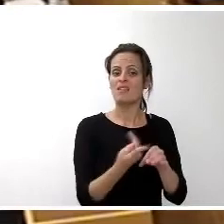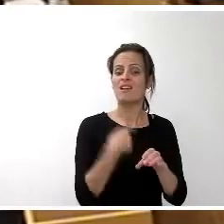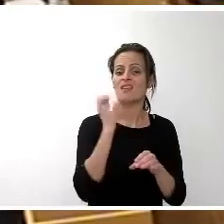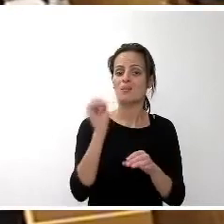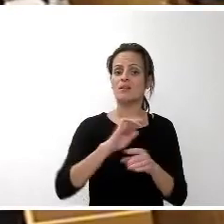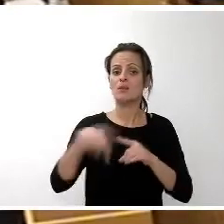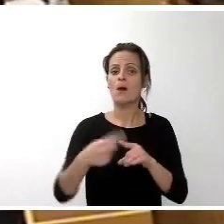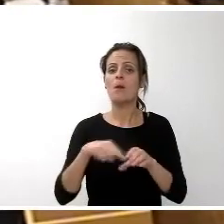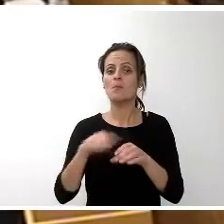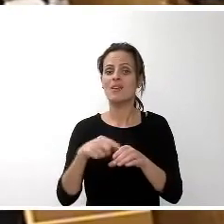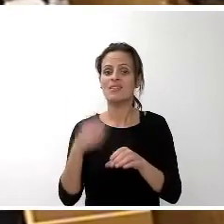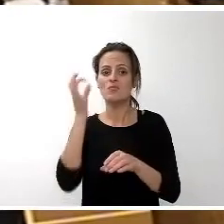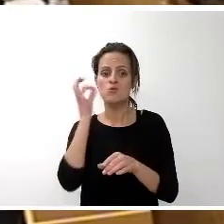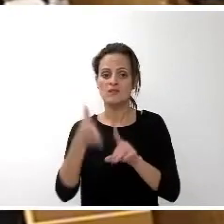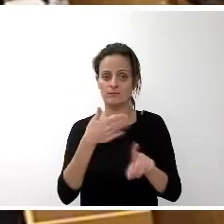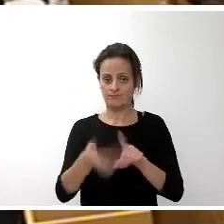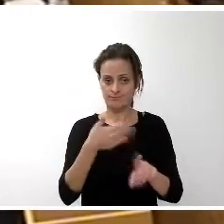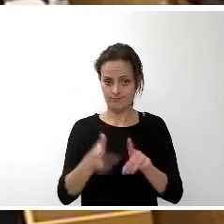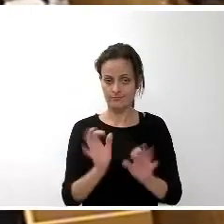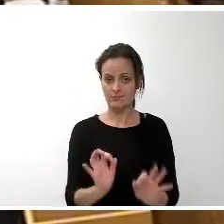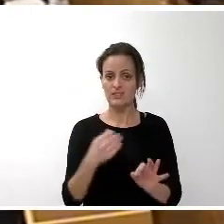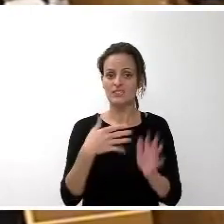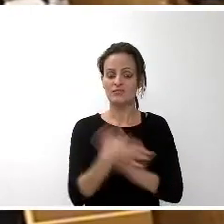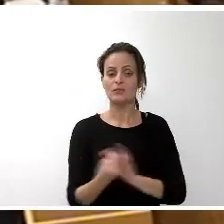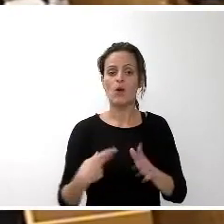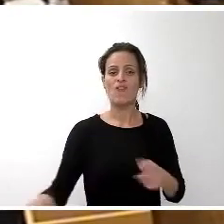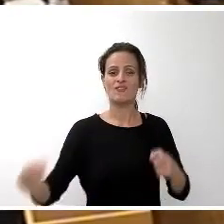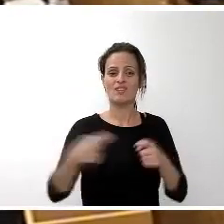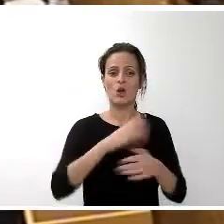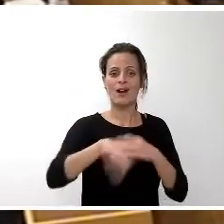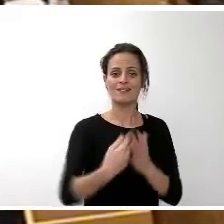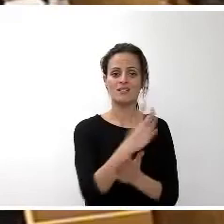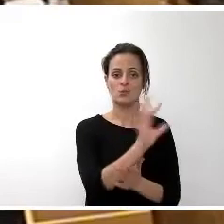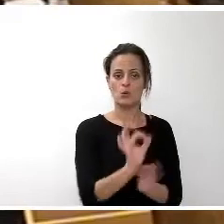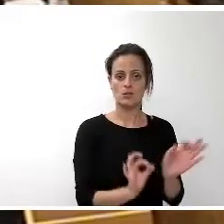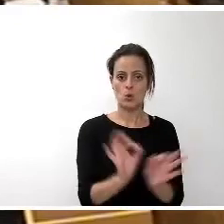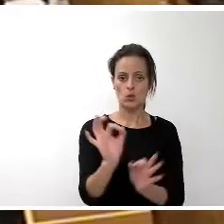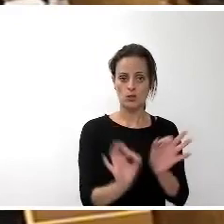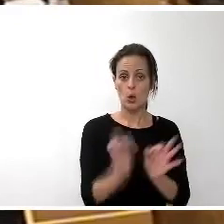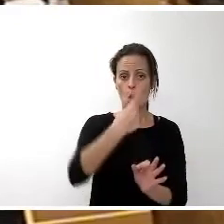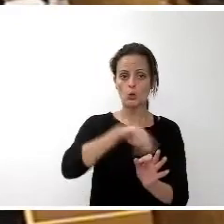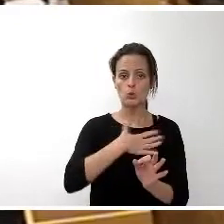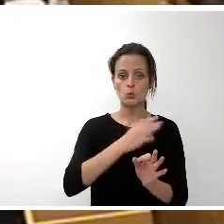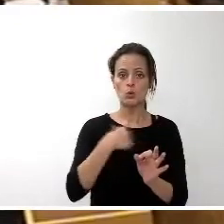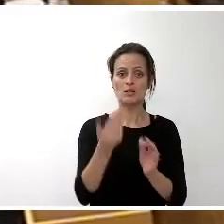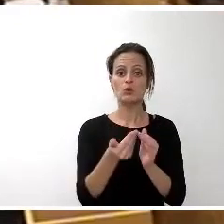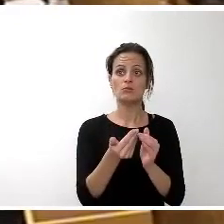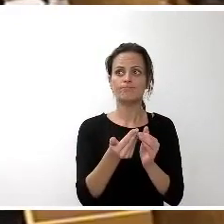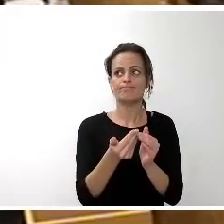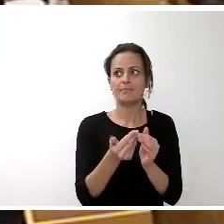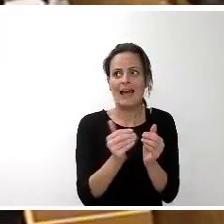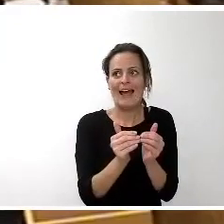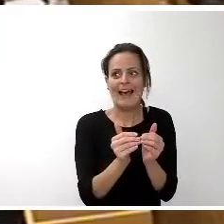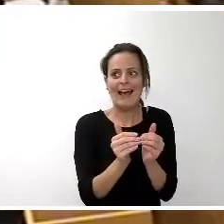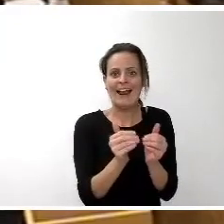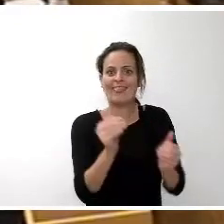víctimas de violencia hay una cofinanciación del 50% nosotros podemos crecer en nuestros presupuestos en lo que ponemos nosotros en